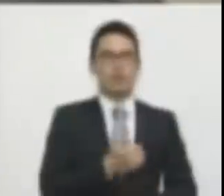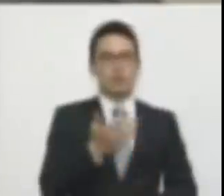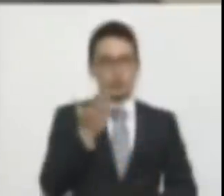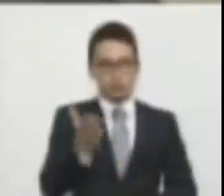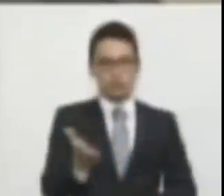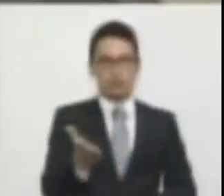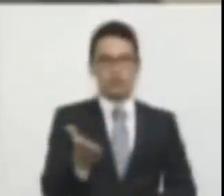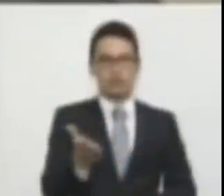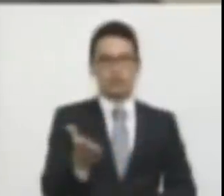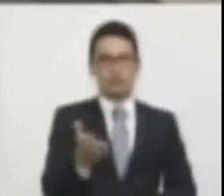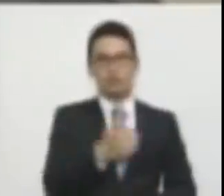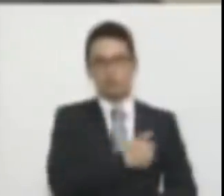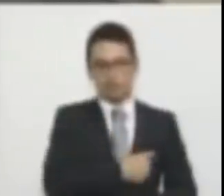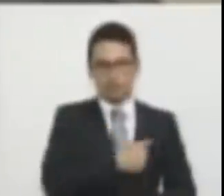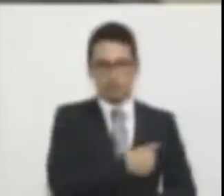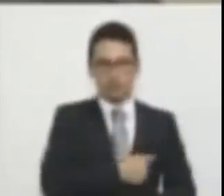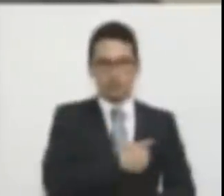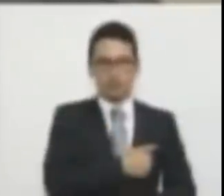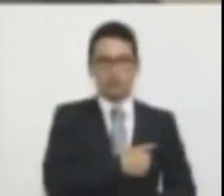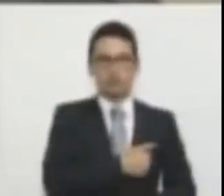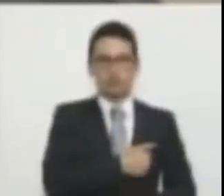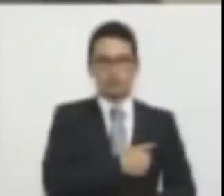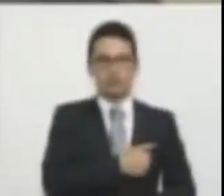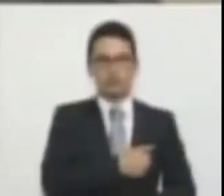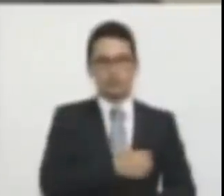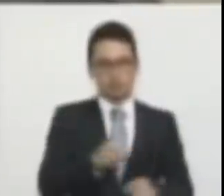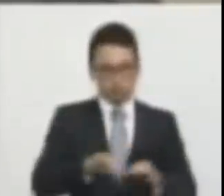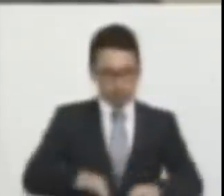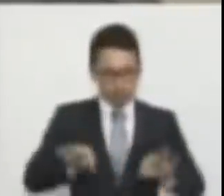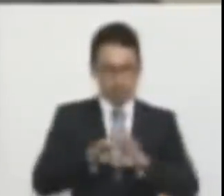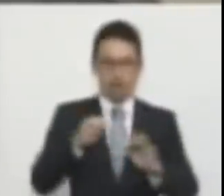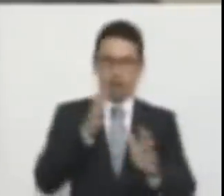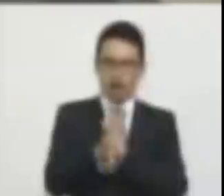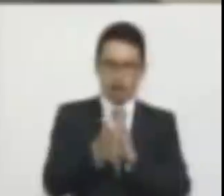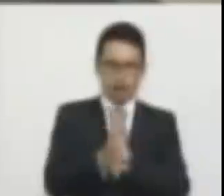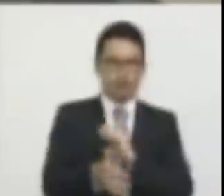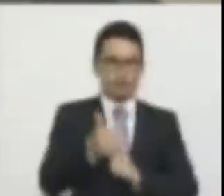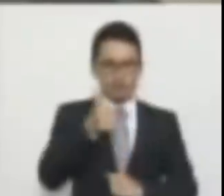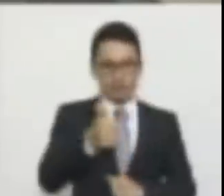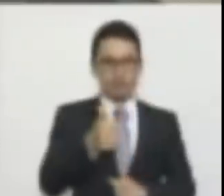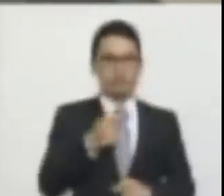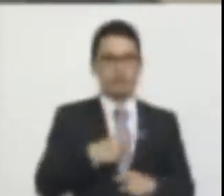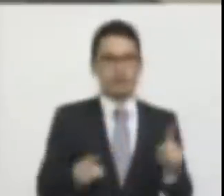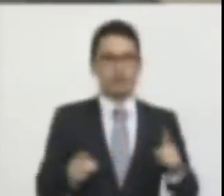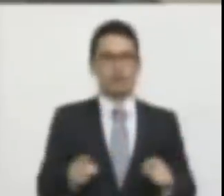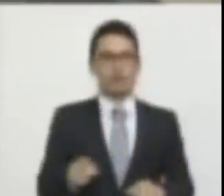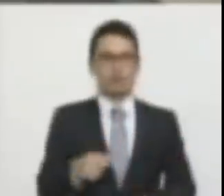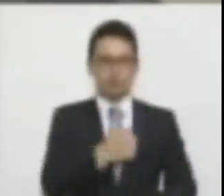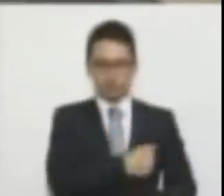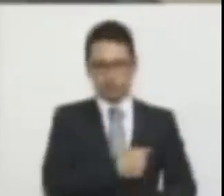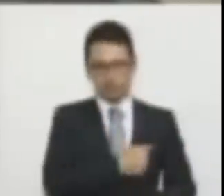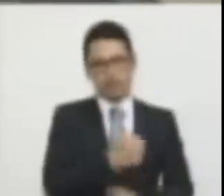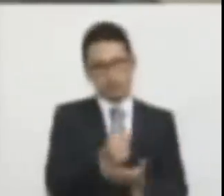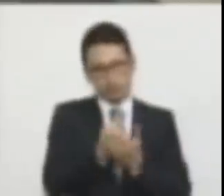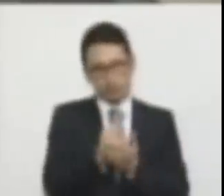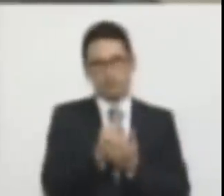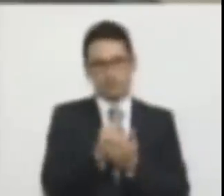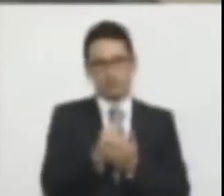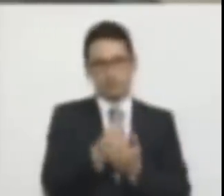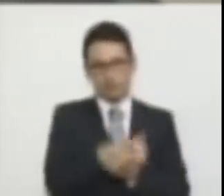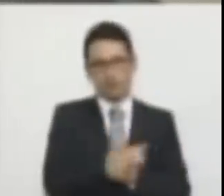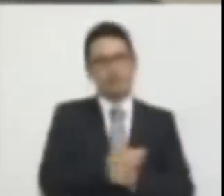una serie de importantes expresiones que pueda compartirse o no. Pero ayúdeme a terminar el debate.